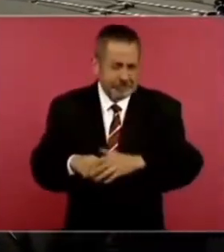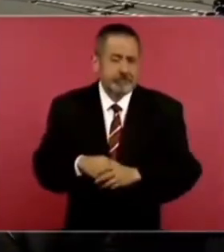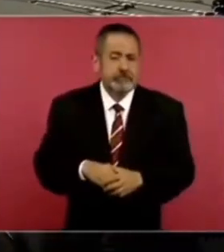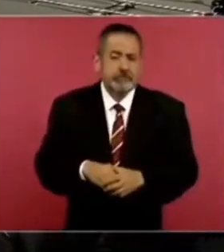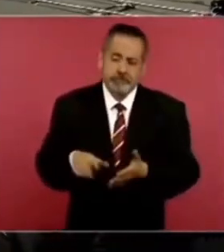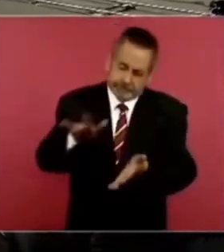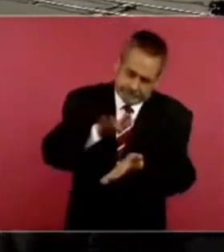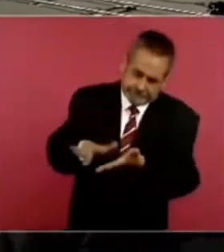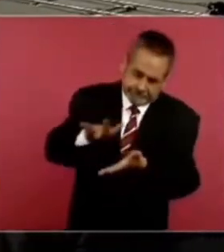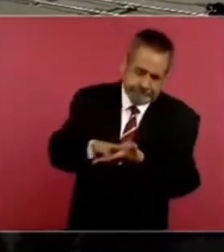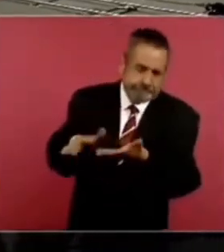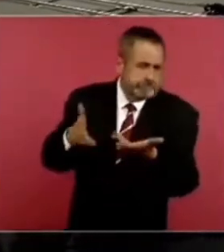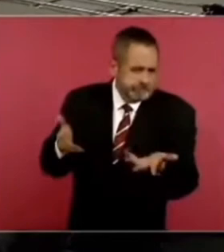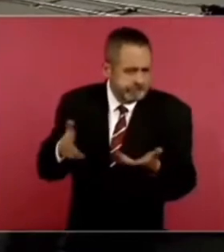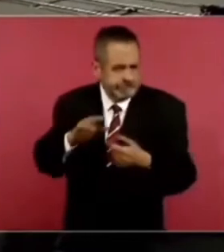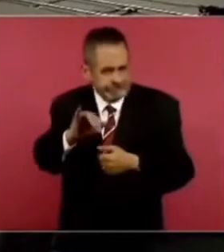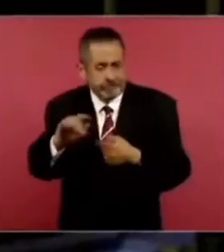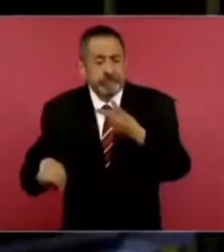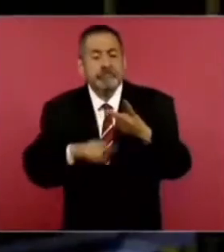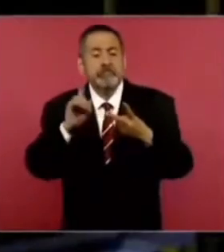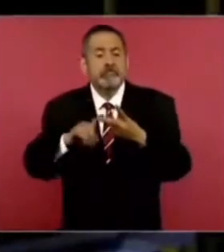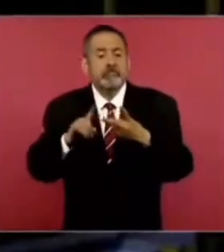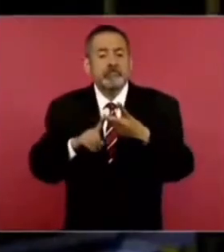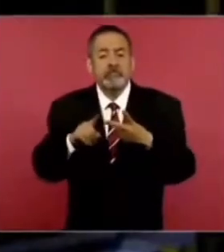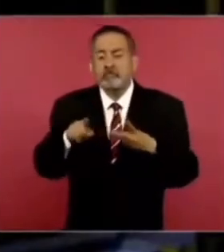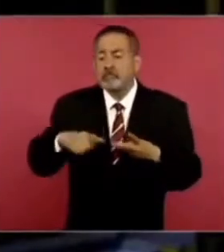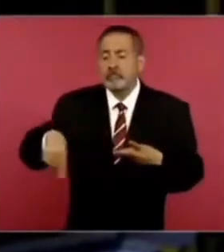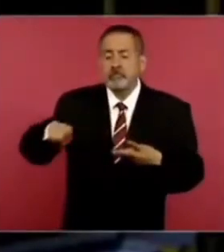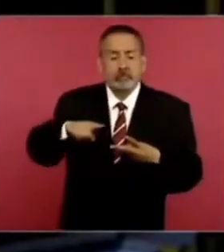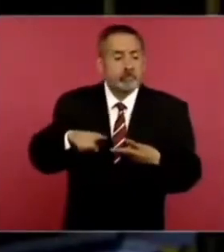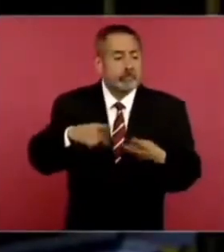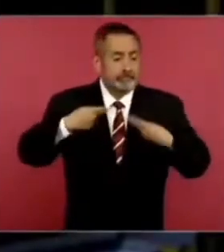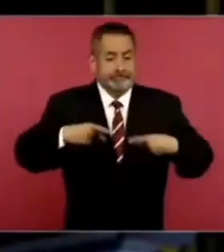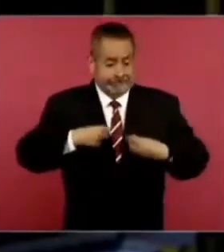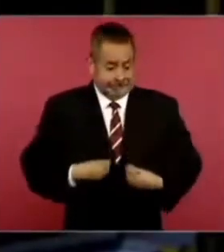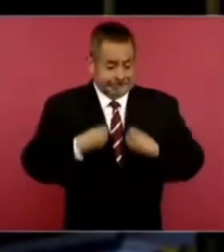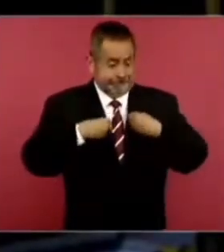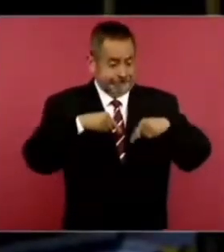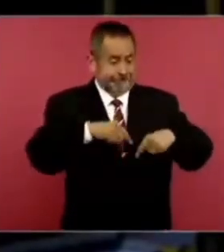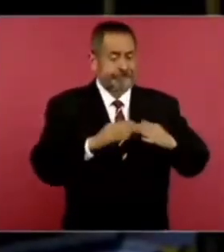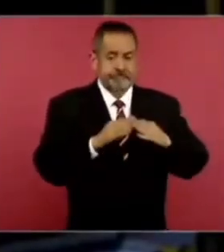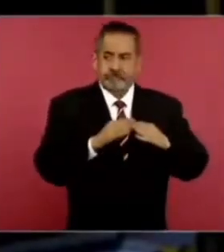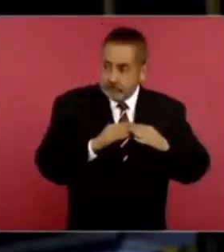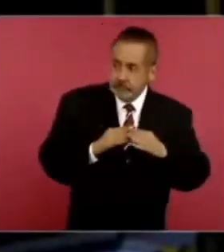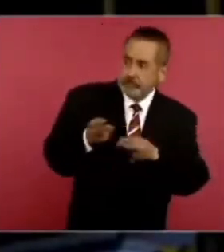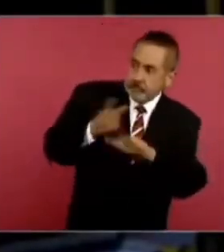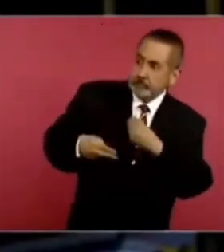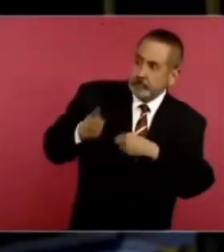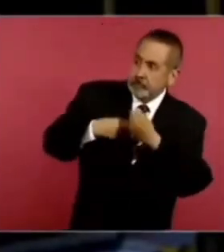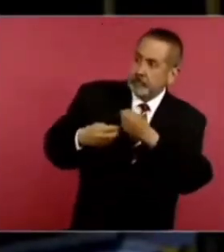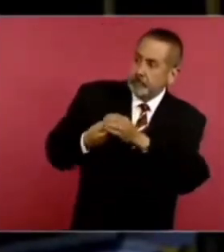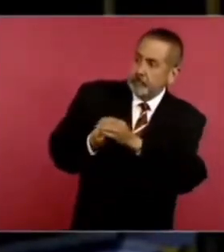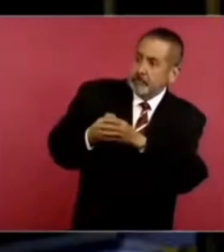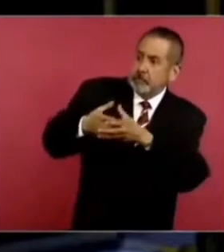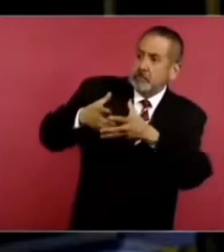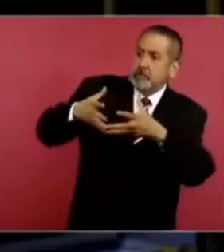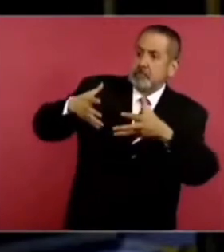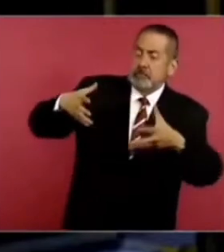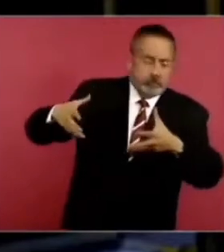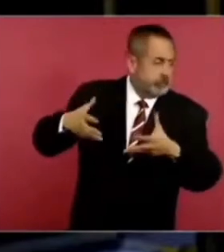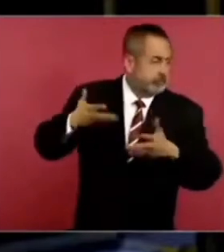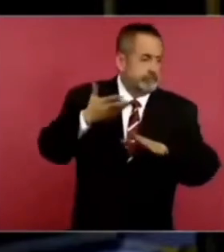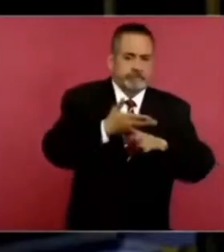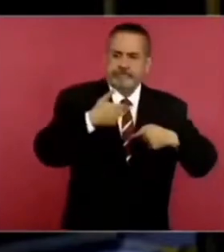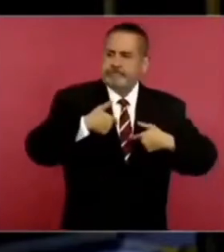los migrantes en todos los sentidos, pero también el apoyo para quienes viven en esas entidades. Y de alguna u otra manera, y hay que decirlo así también, se están viendo